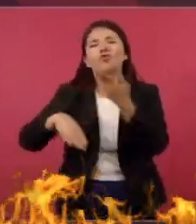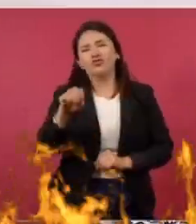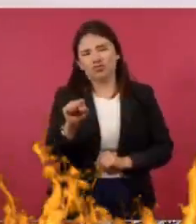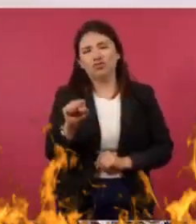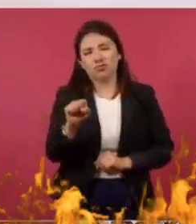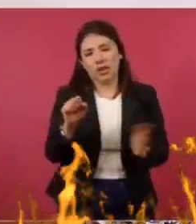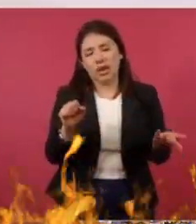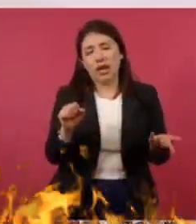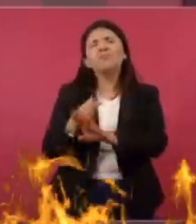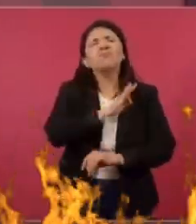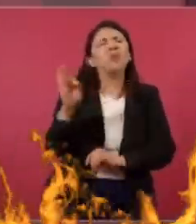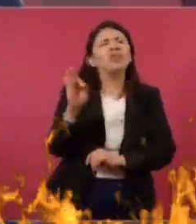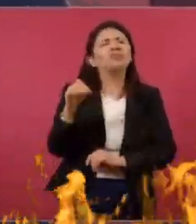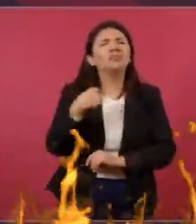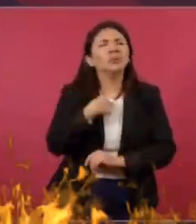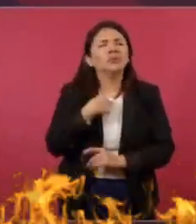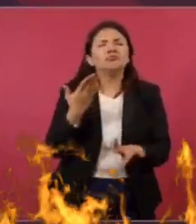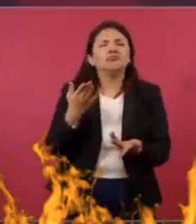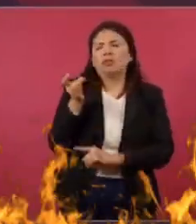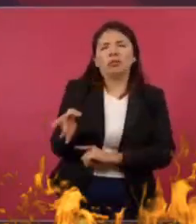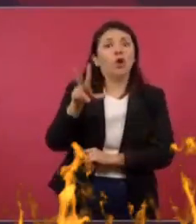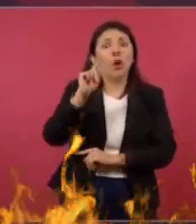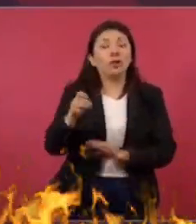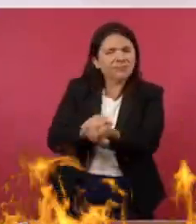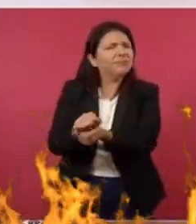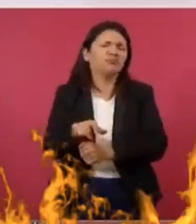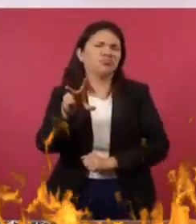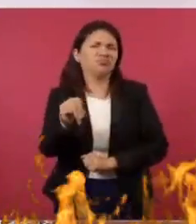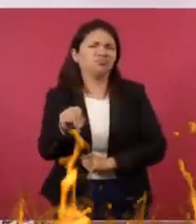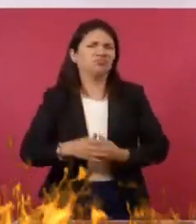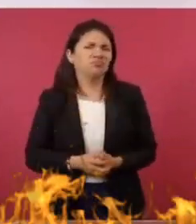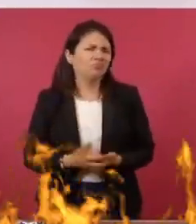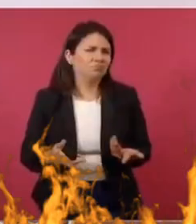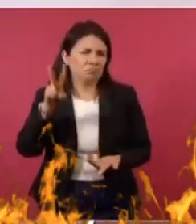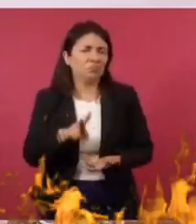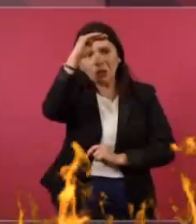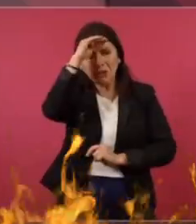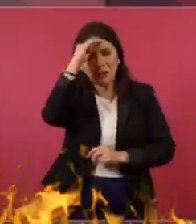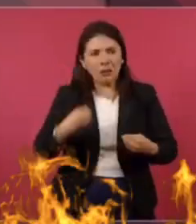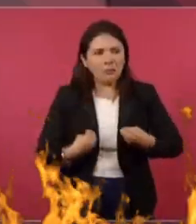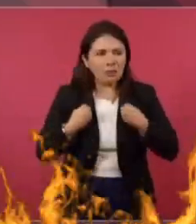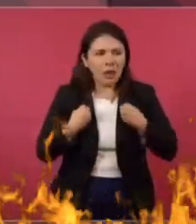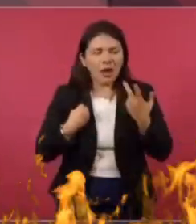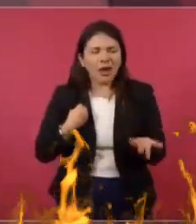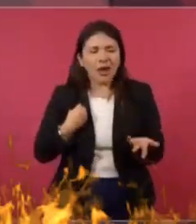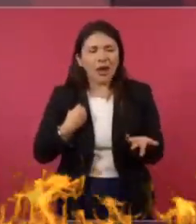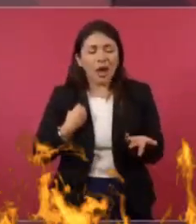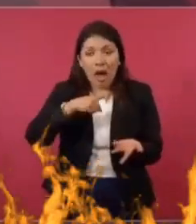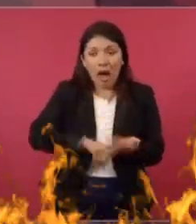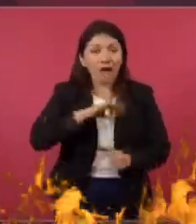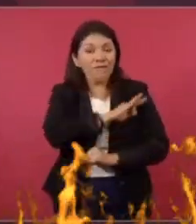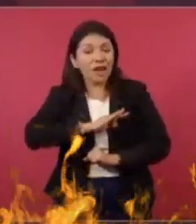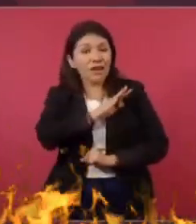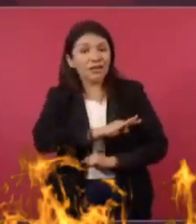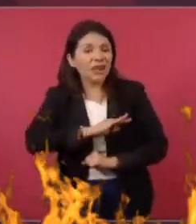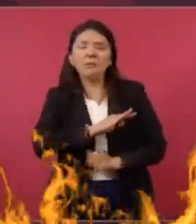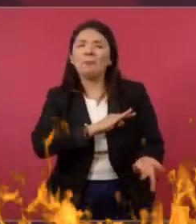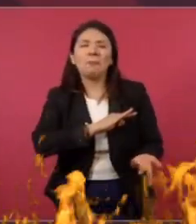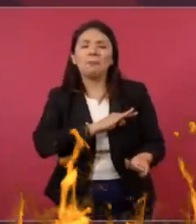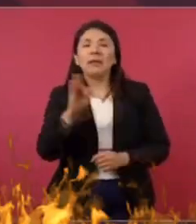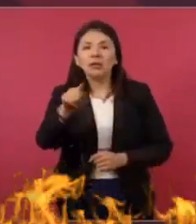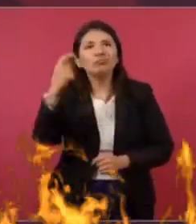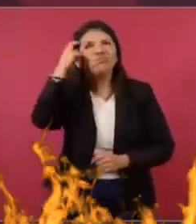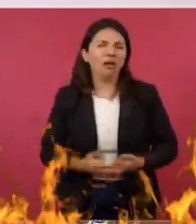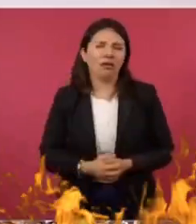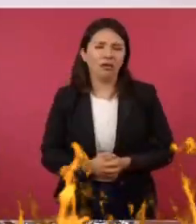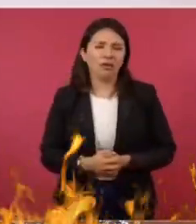adversarios a vencer, no enemigos a destruir, no se puede vivir con felicidad si no se